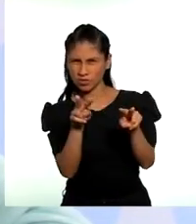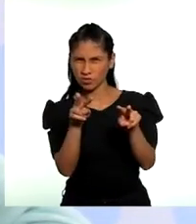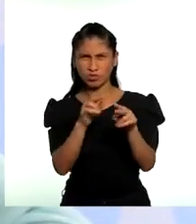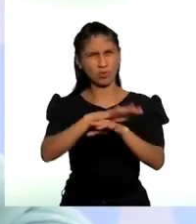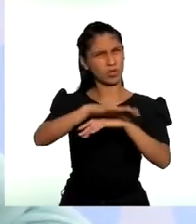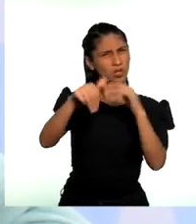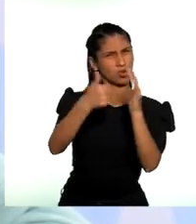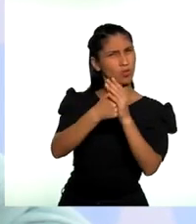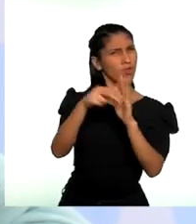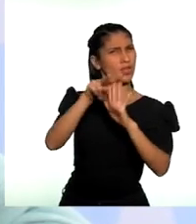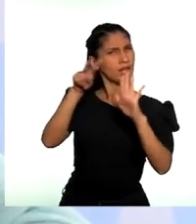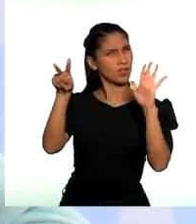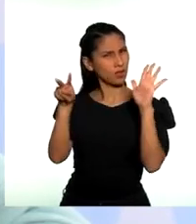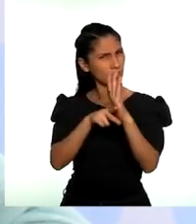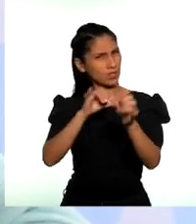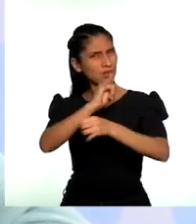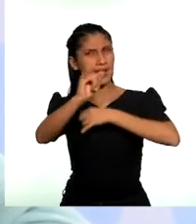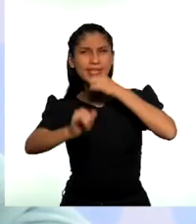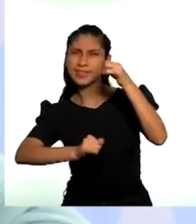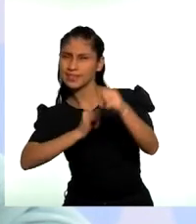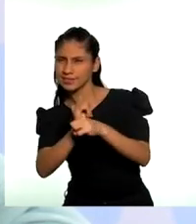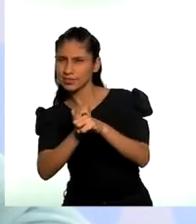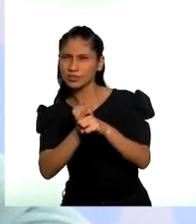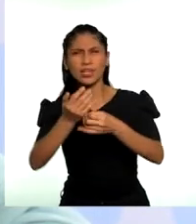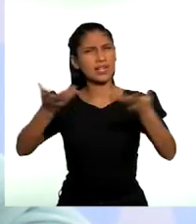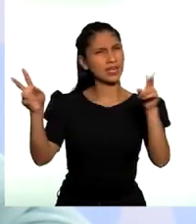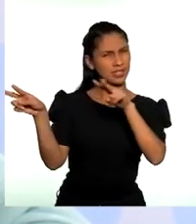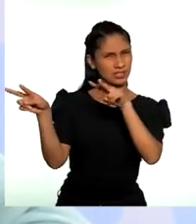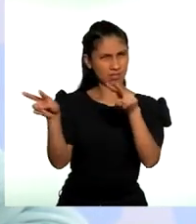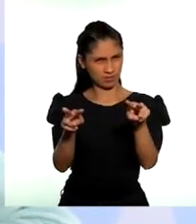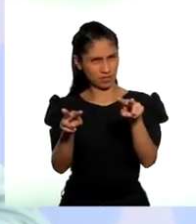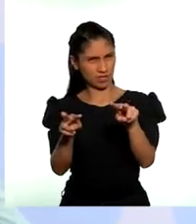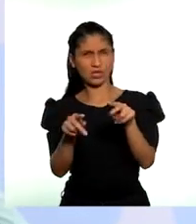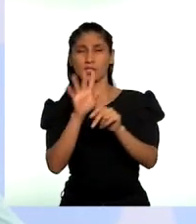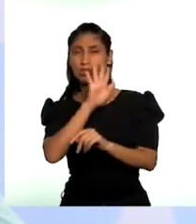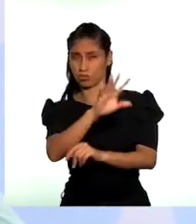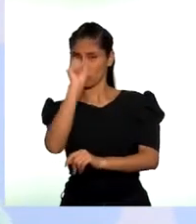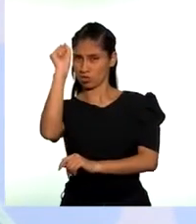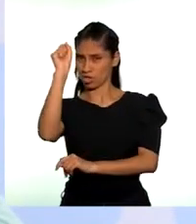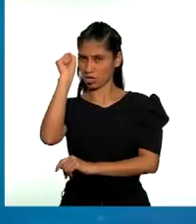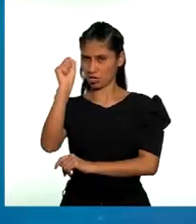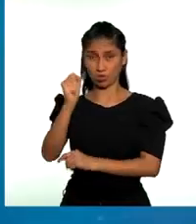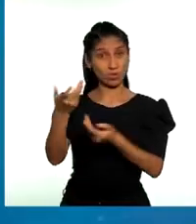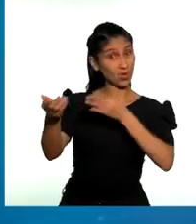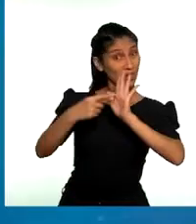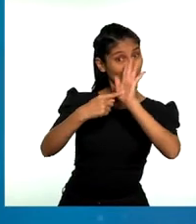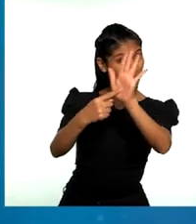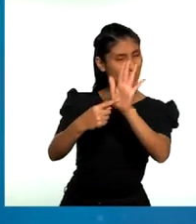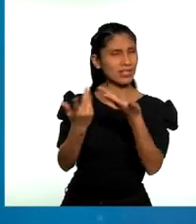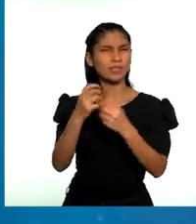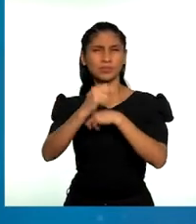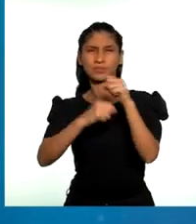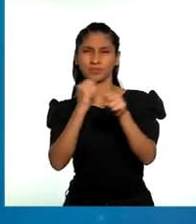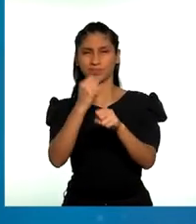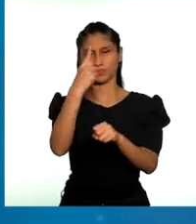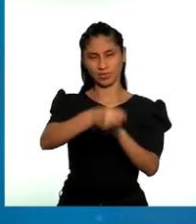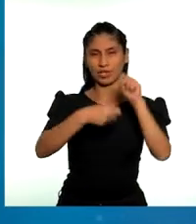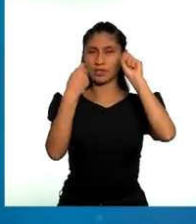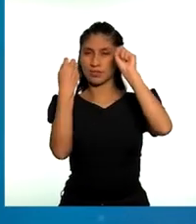normativa internacional en la que se amparan aquellos derechos. Compártela, Google. En 1957,